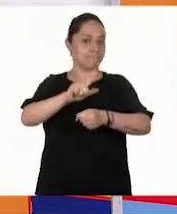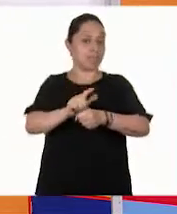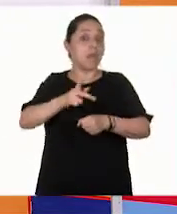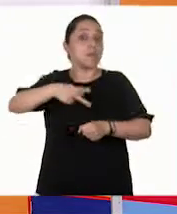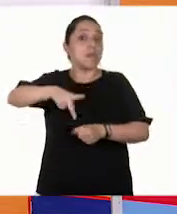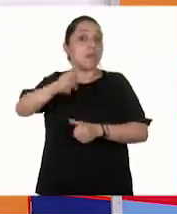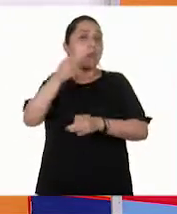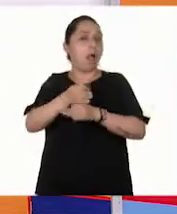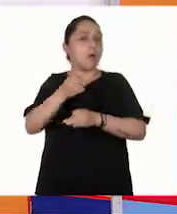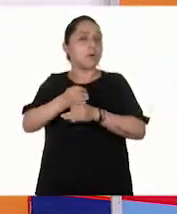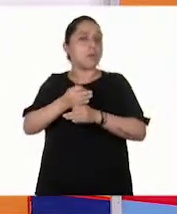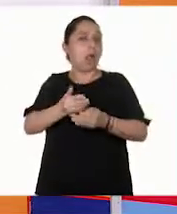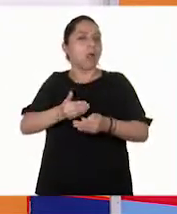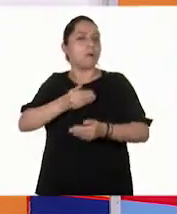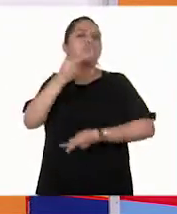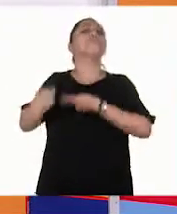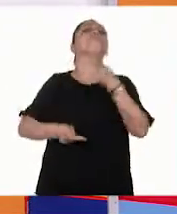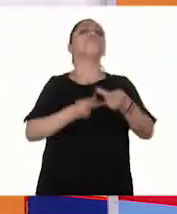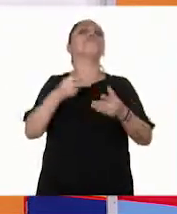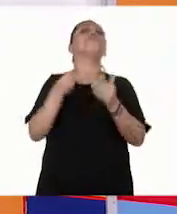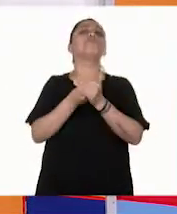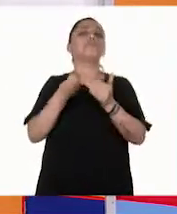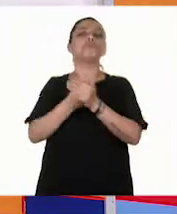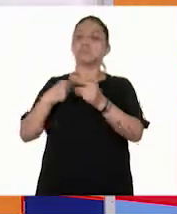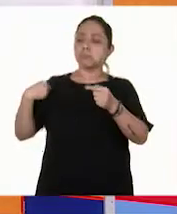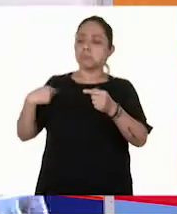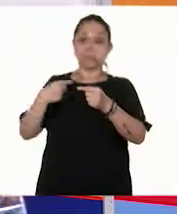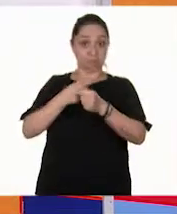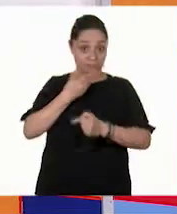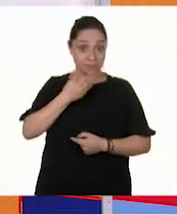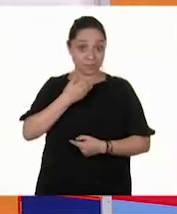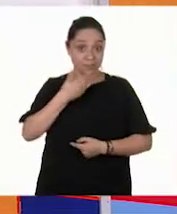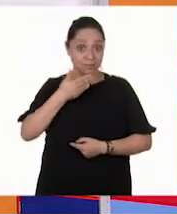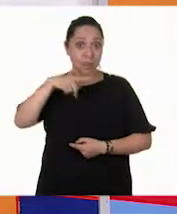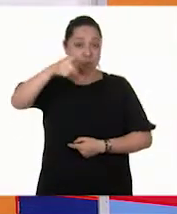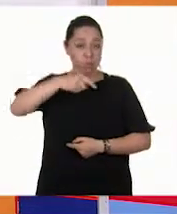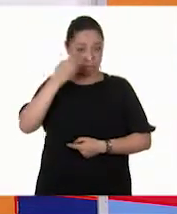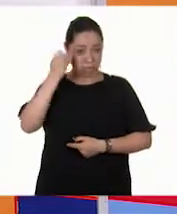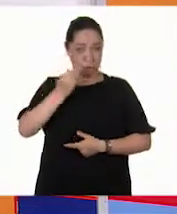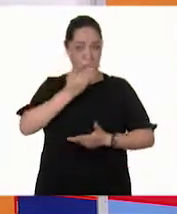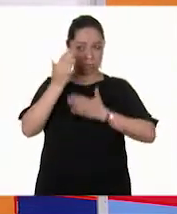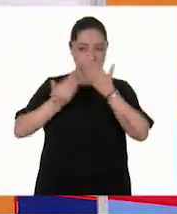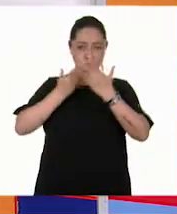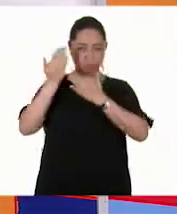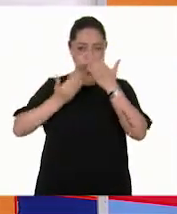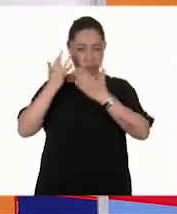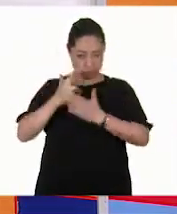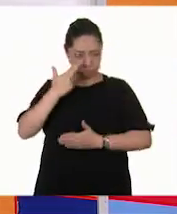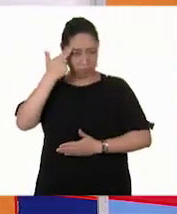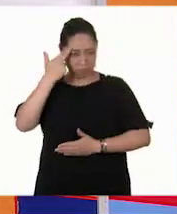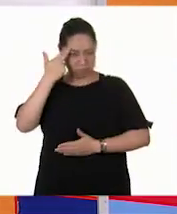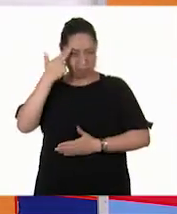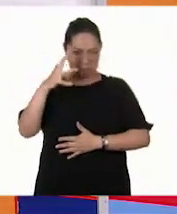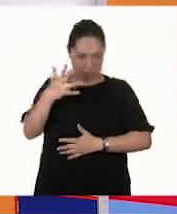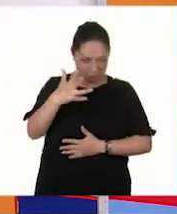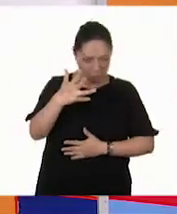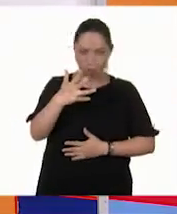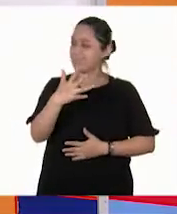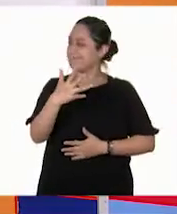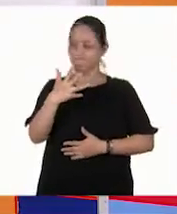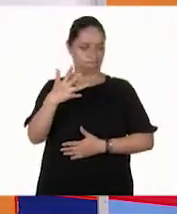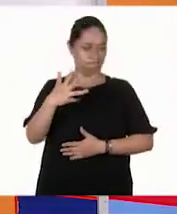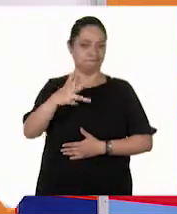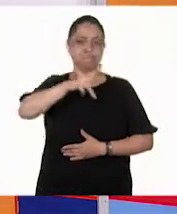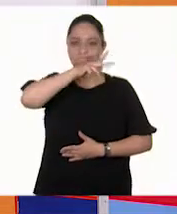quiero preguntarles, ¿cómo les ha ido en sus clases? ¿Bien? ¿Han tenido tiempo de repasar? ¿Cómo que más o menos? Bueno,